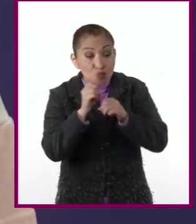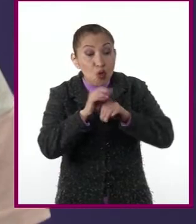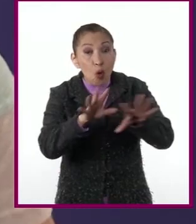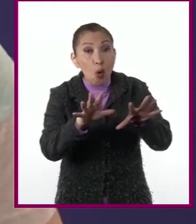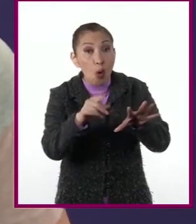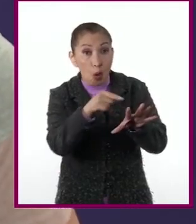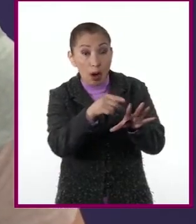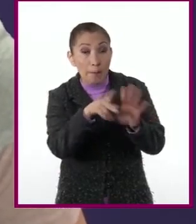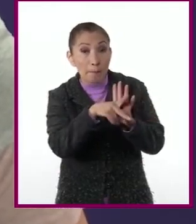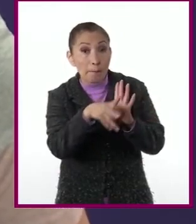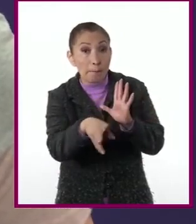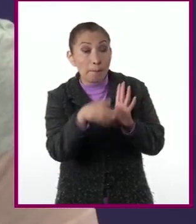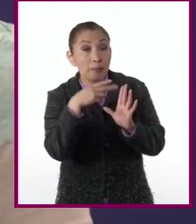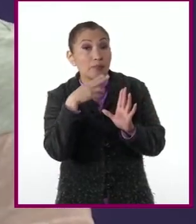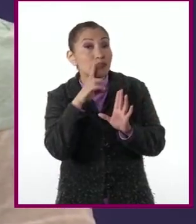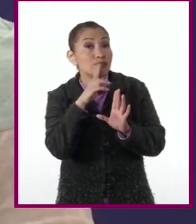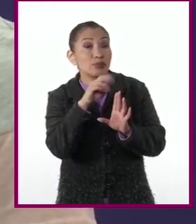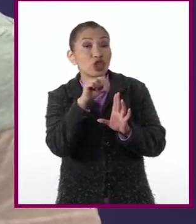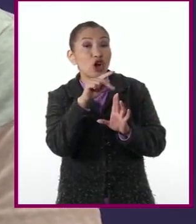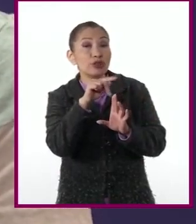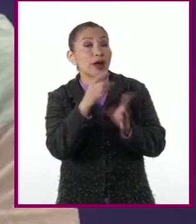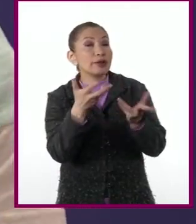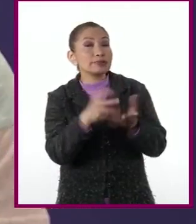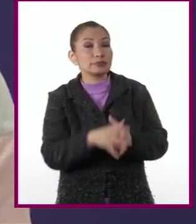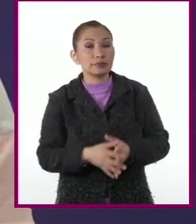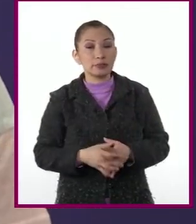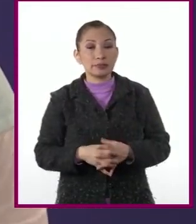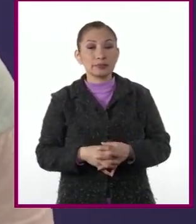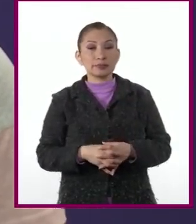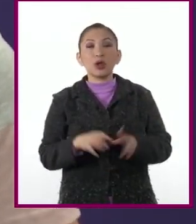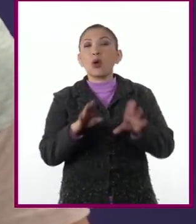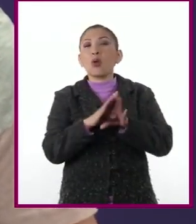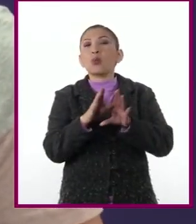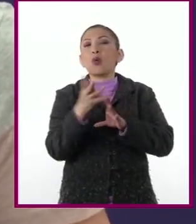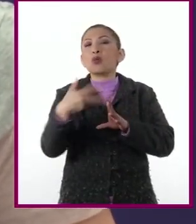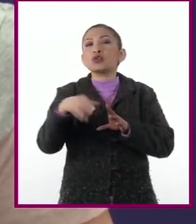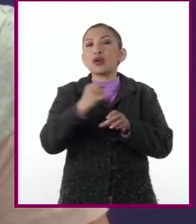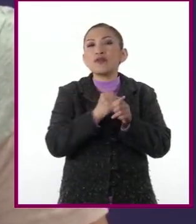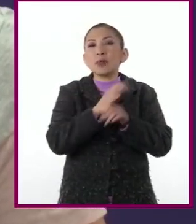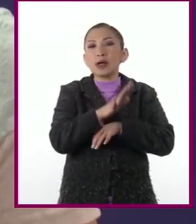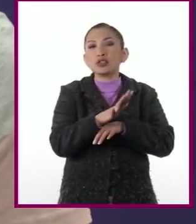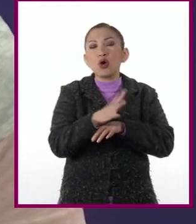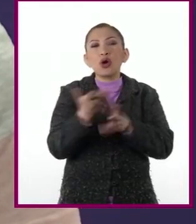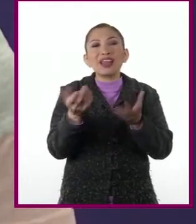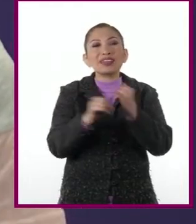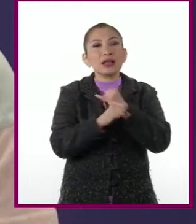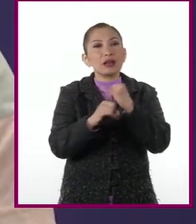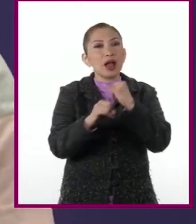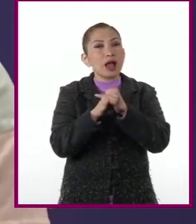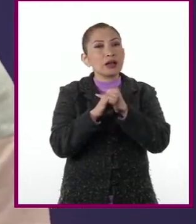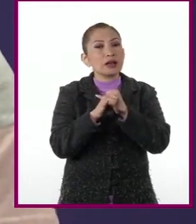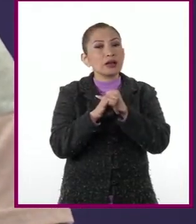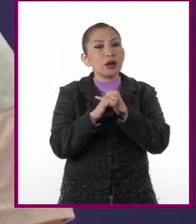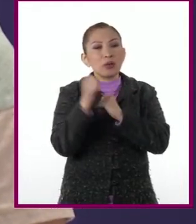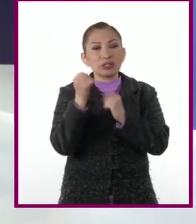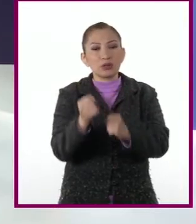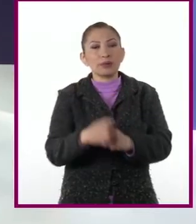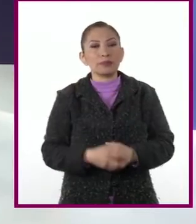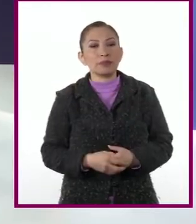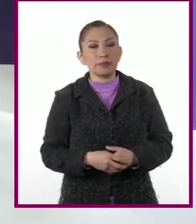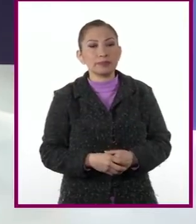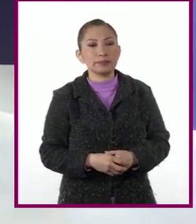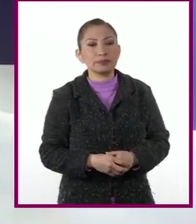nota periodística? Maestra, ¿cómo buscar información confiable en internet de manera segura?